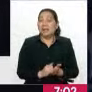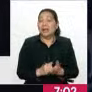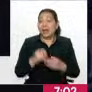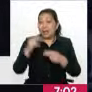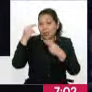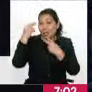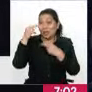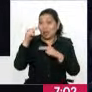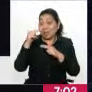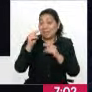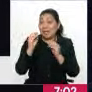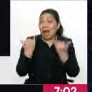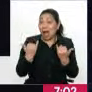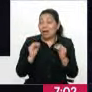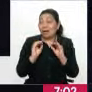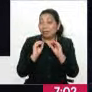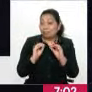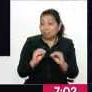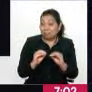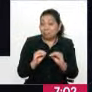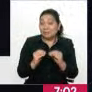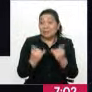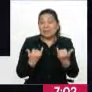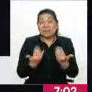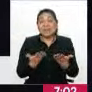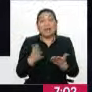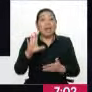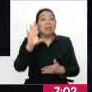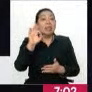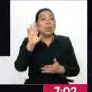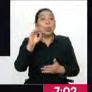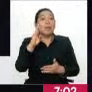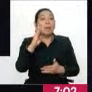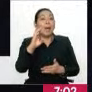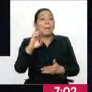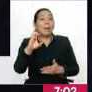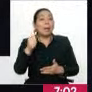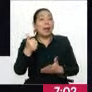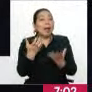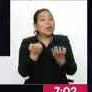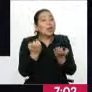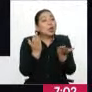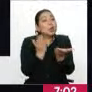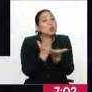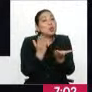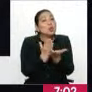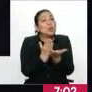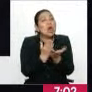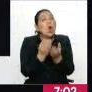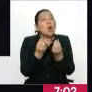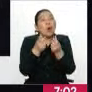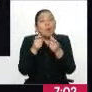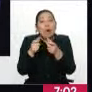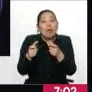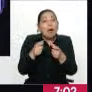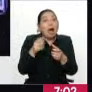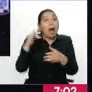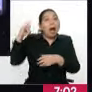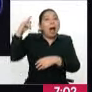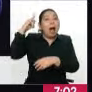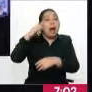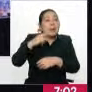noticia es que se han puesto a disposición estas 50 becas para personas que quieran formarse justamente como controladores.